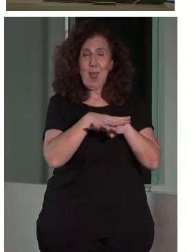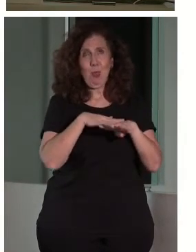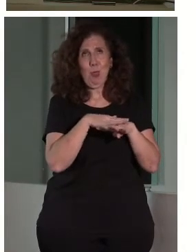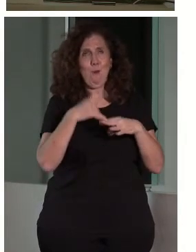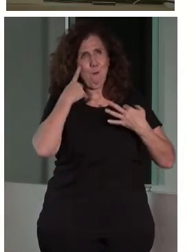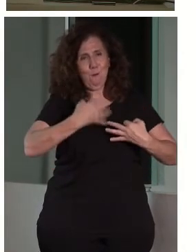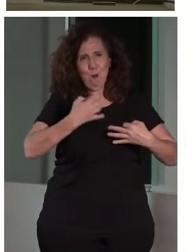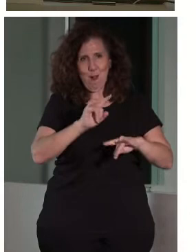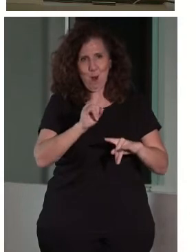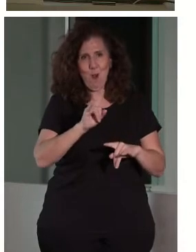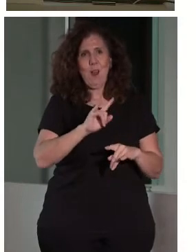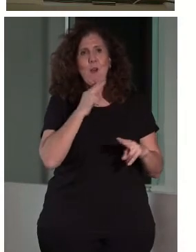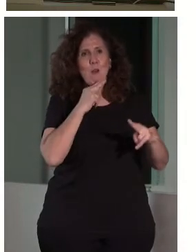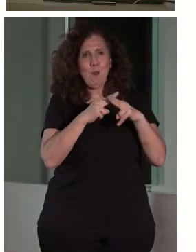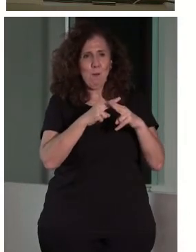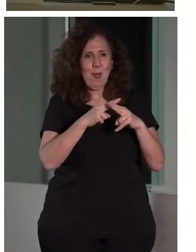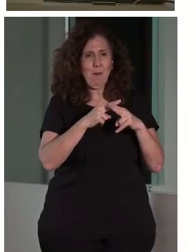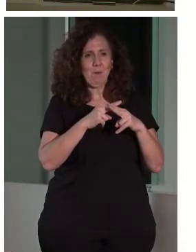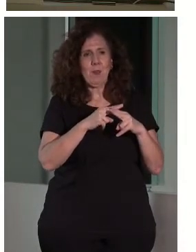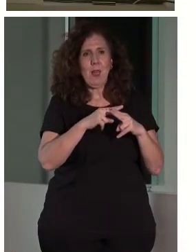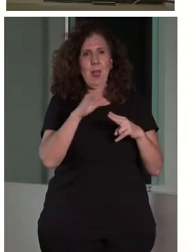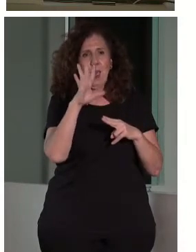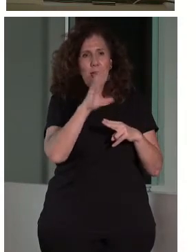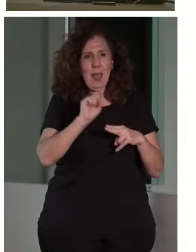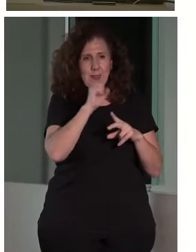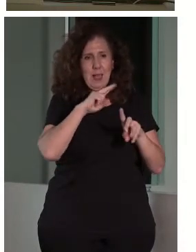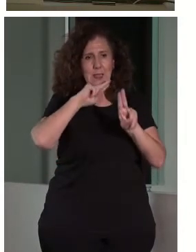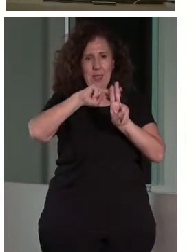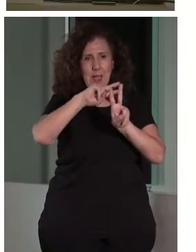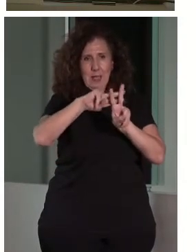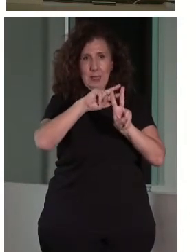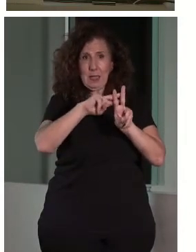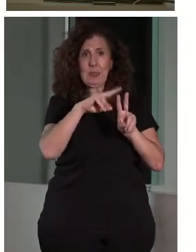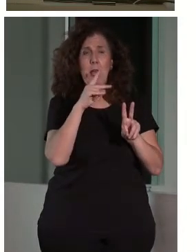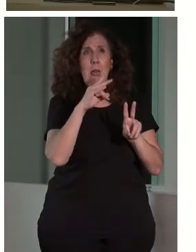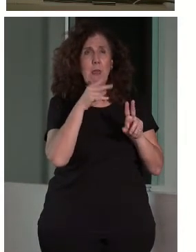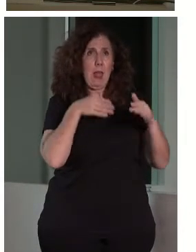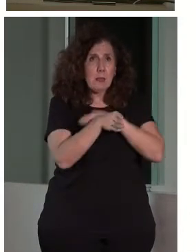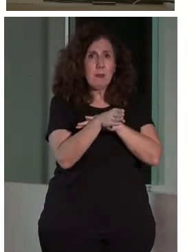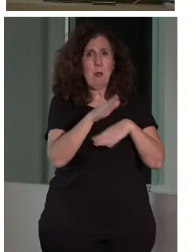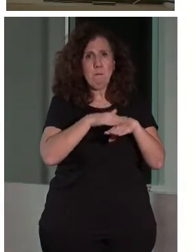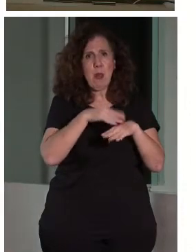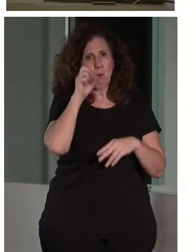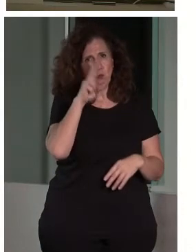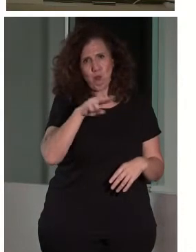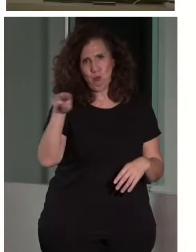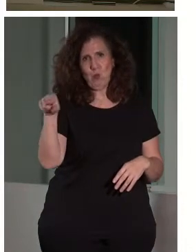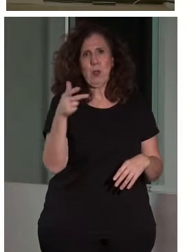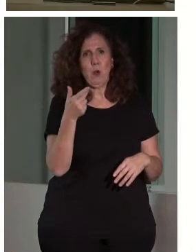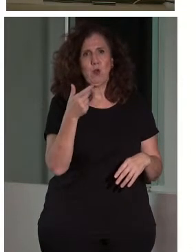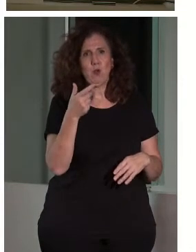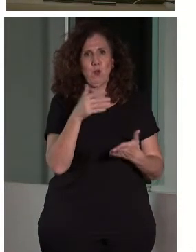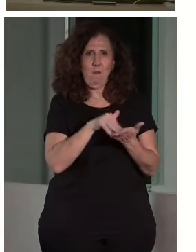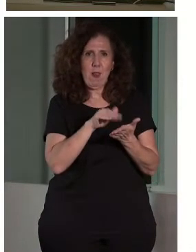tenemos incluso un hashtag, los museos valencianos, sobre accesibilidad, compartimos cosas, o sea que creemos que este es un poco también el camino.